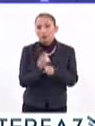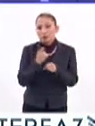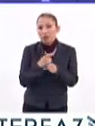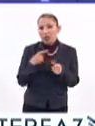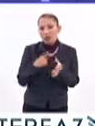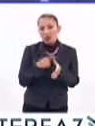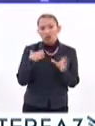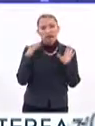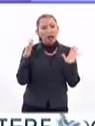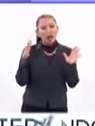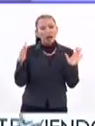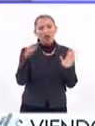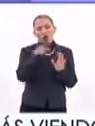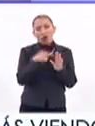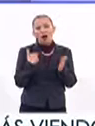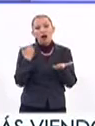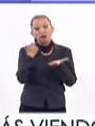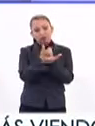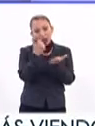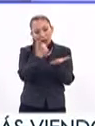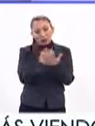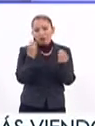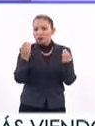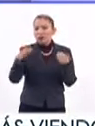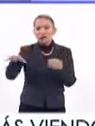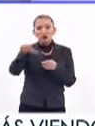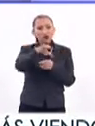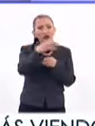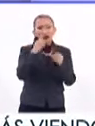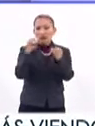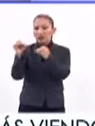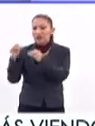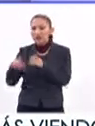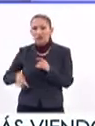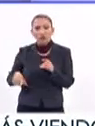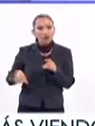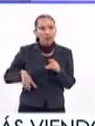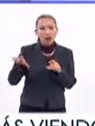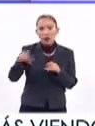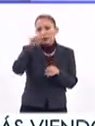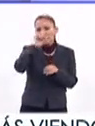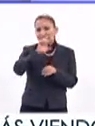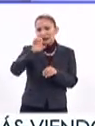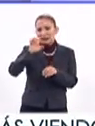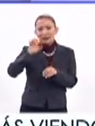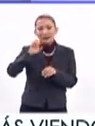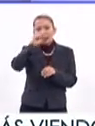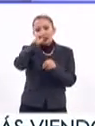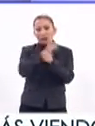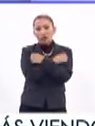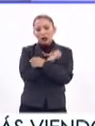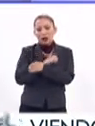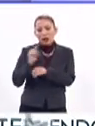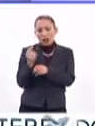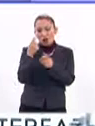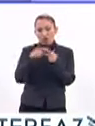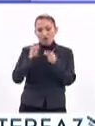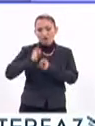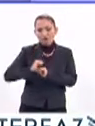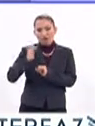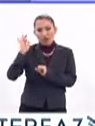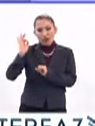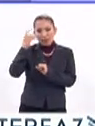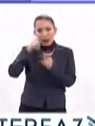que nada, pues, es maravilloso que participe en tantas instancias, ¿no? O sea, la Secretaría de Educación y Tecnología, la Autoridad Federal.